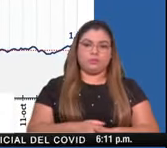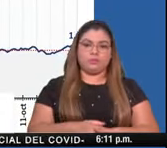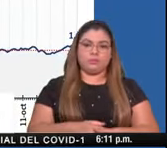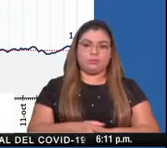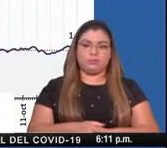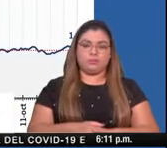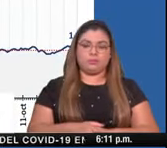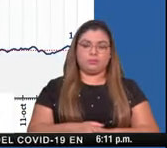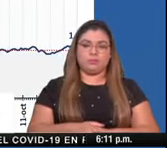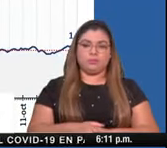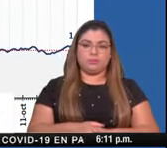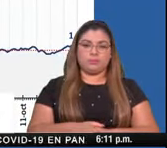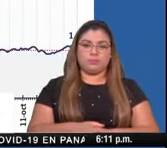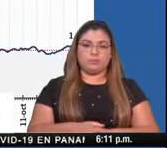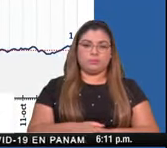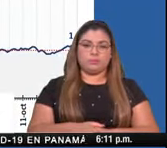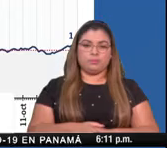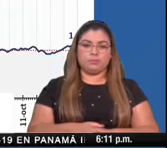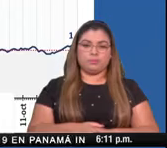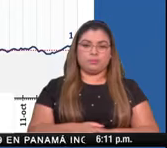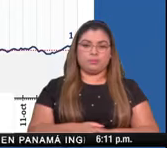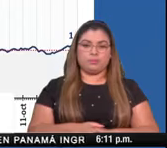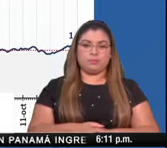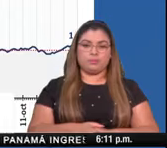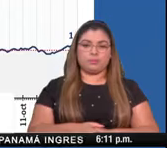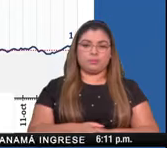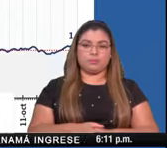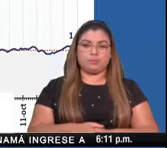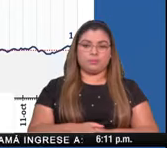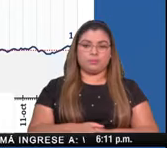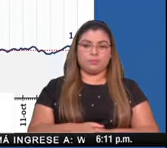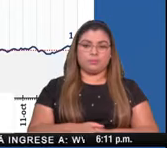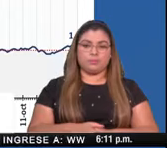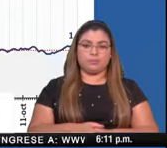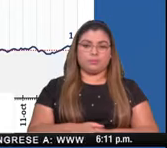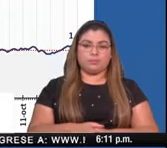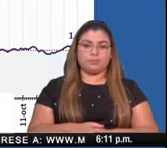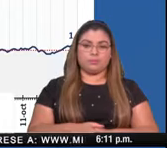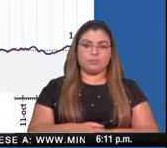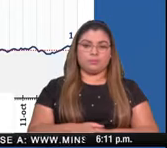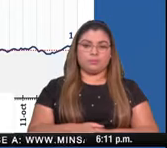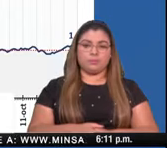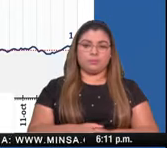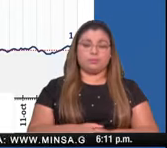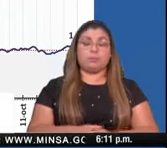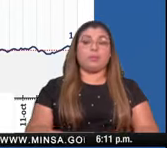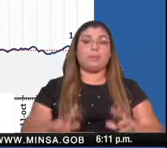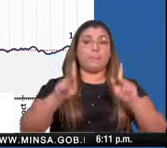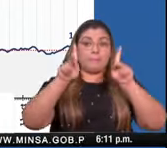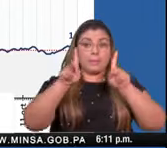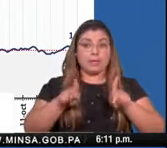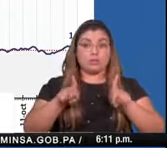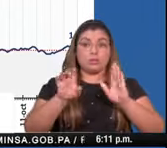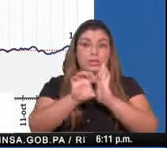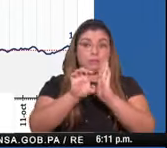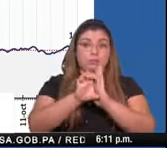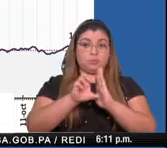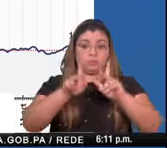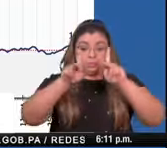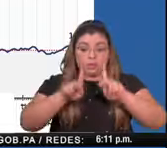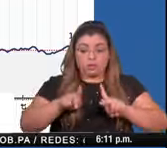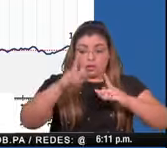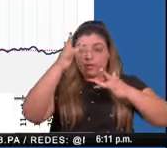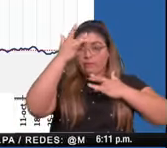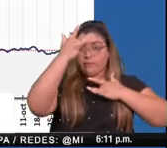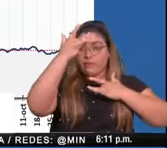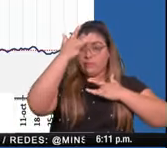Y yo creo que una de las cosas más esperadas, el número de reproducción efectivo que está teniendo el